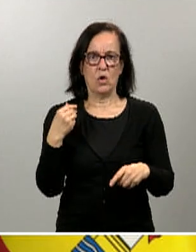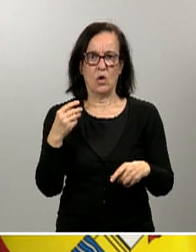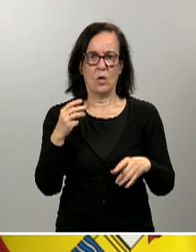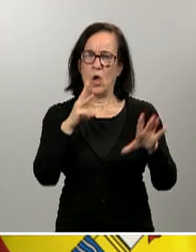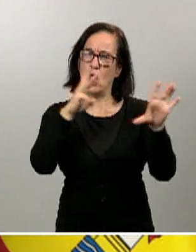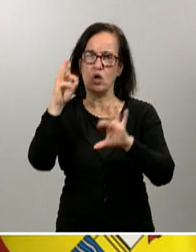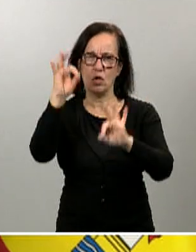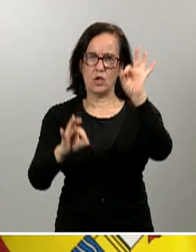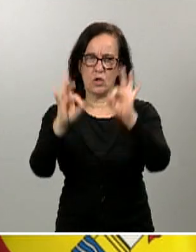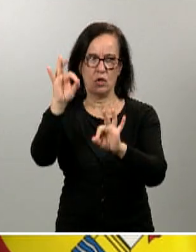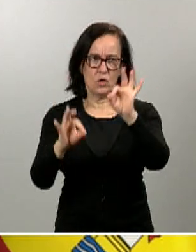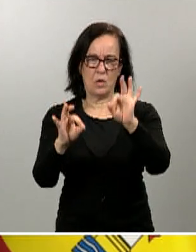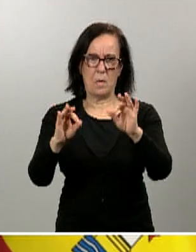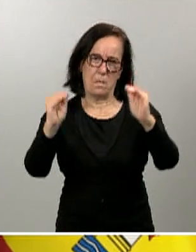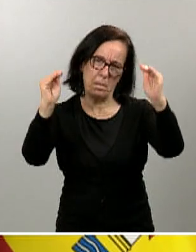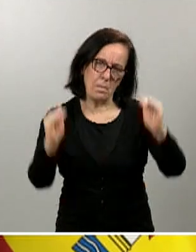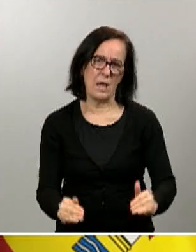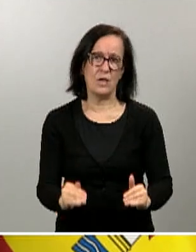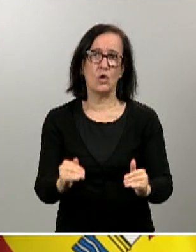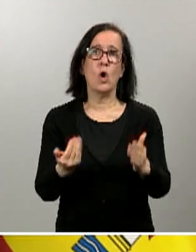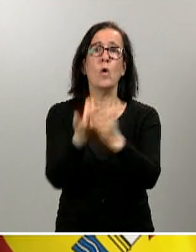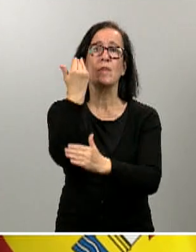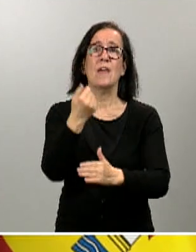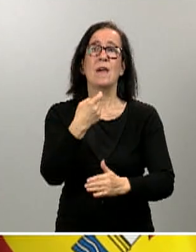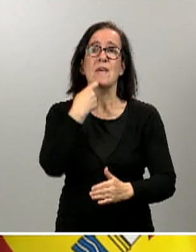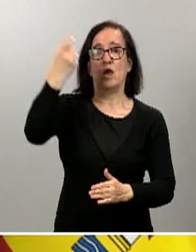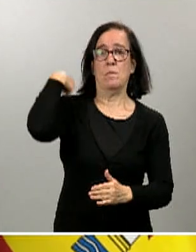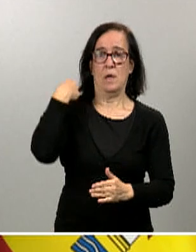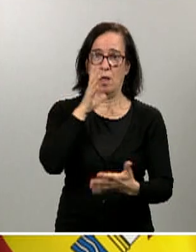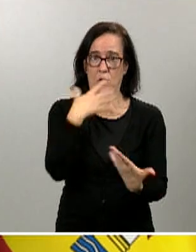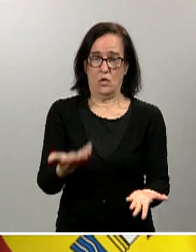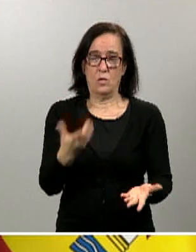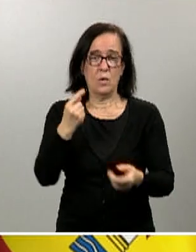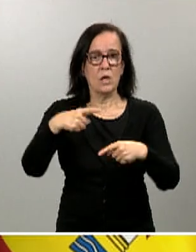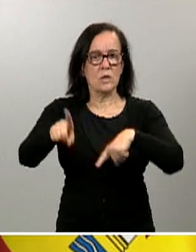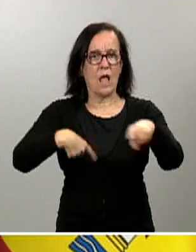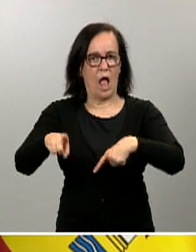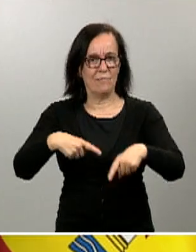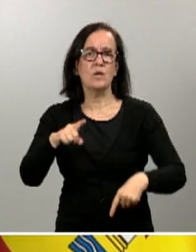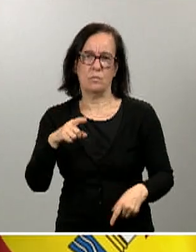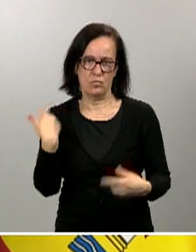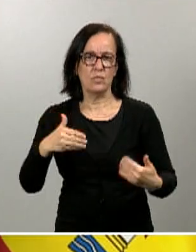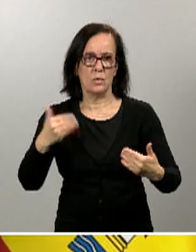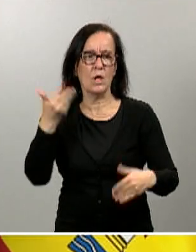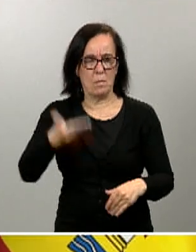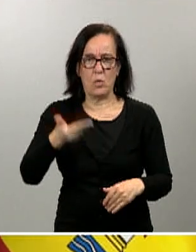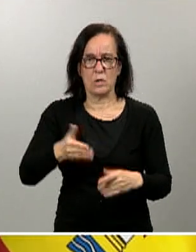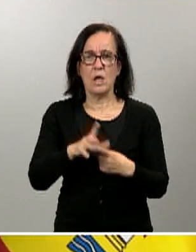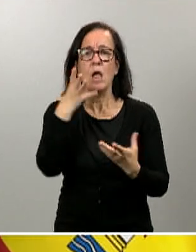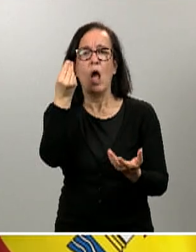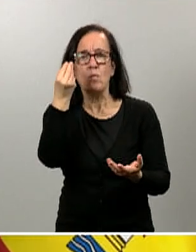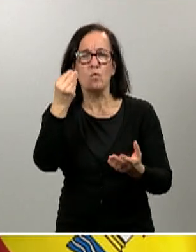reducción respecto a un día equivalente del año anterior. Realmente es una reducción de tráfico muy importante. Es verdad que ha habido muchos vídeos